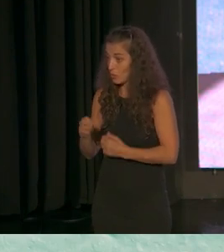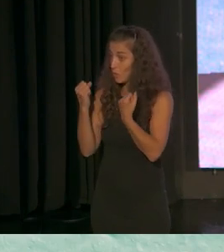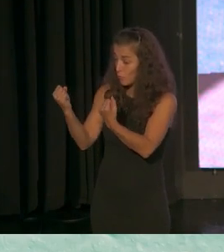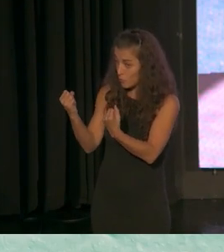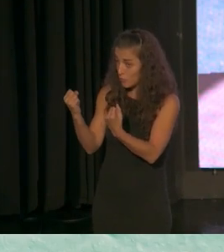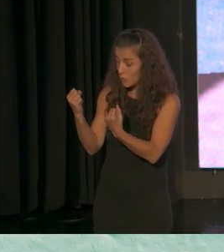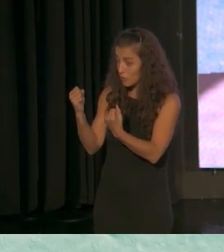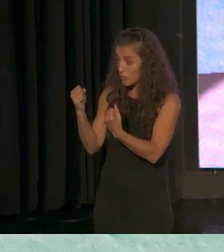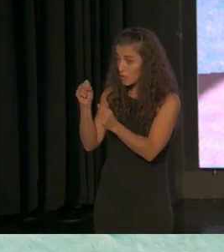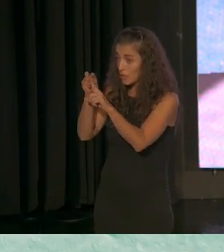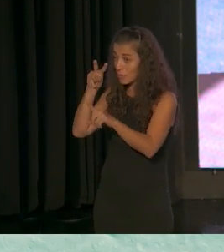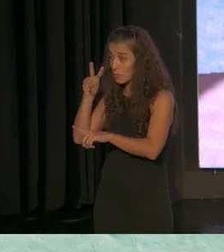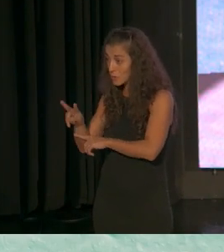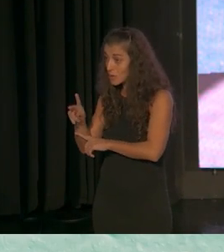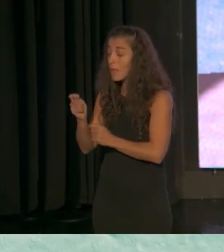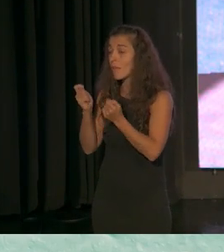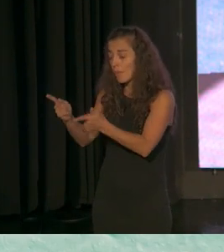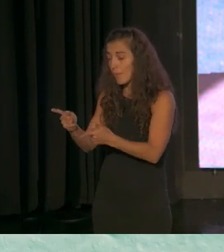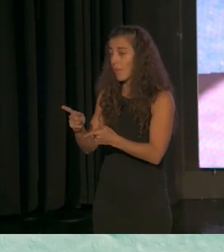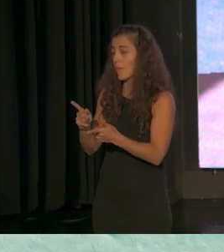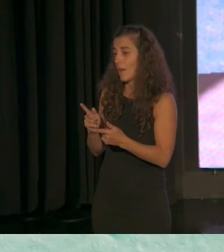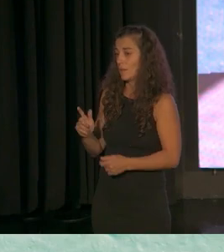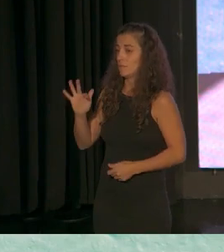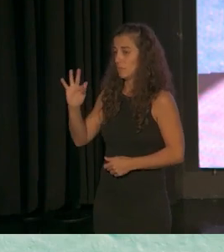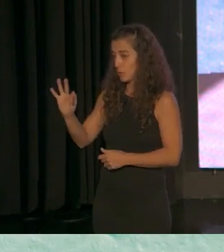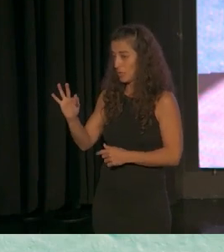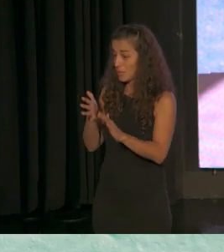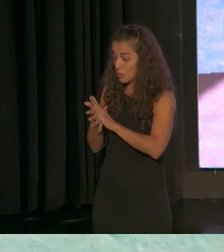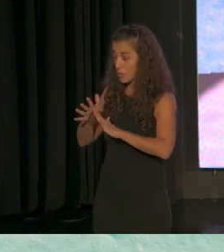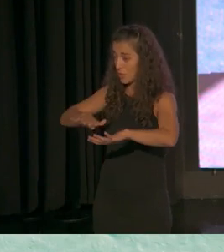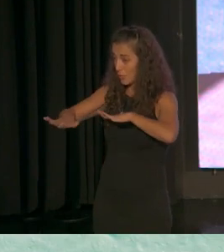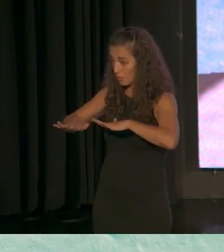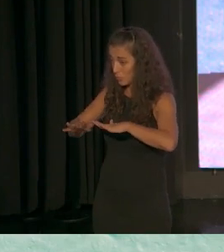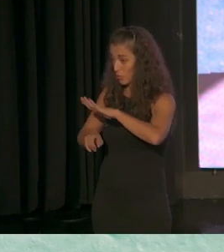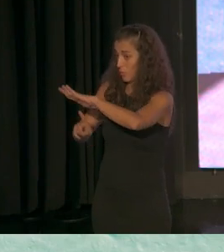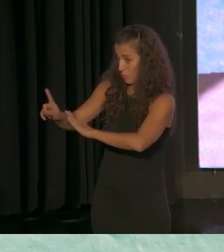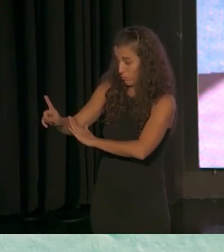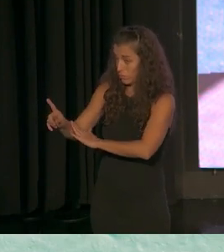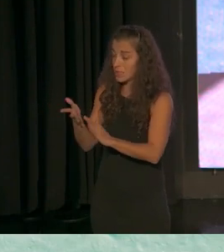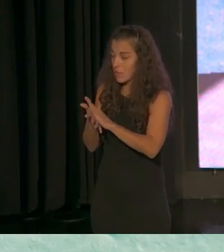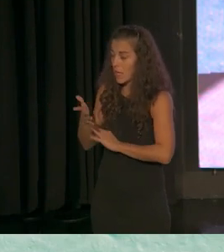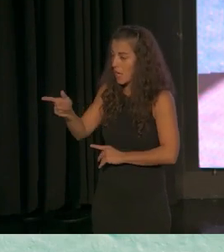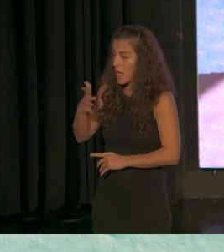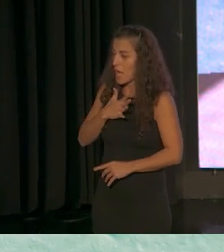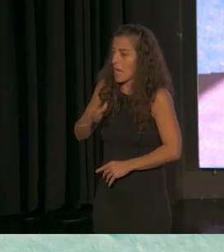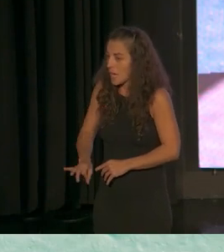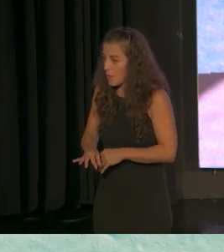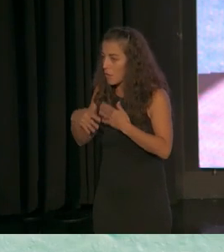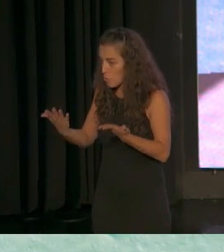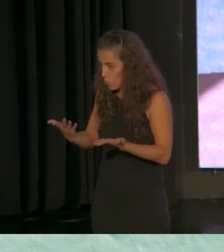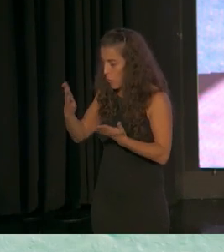ponen de relieve esa atribución positiva que es motor que es motor de desarrollo creer en las posibilidades comprender la